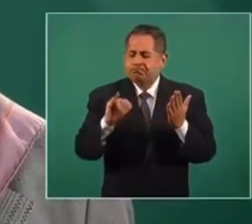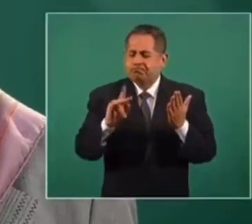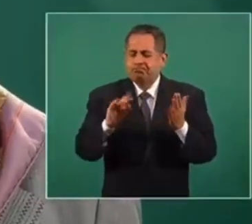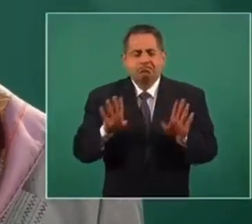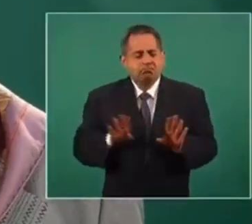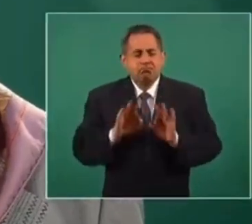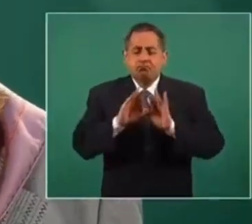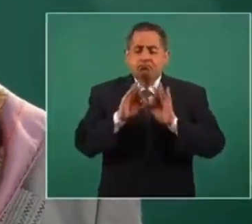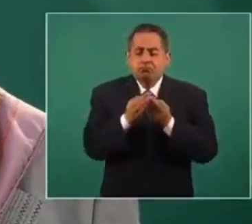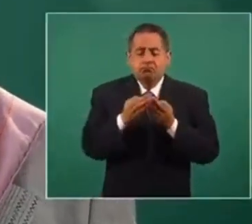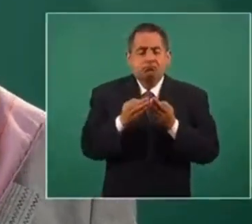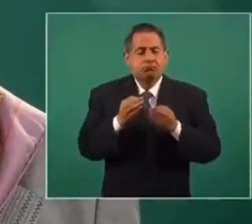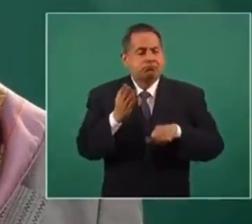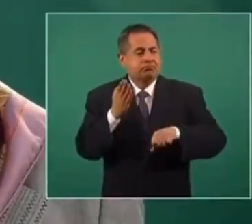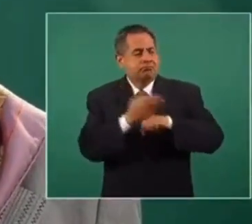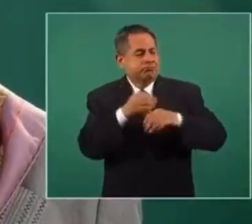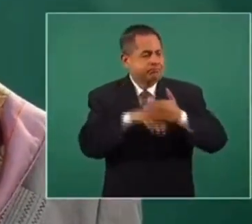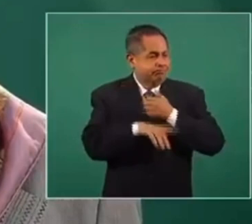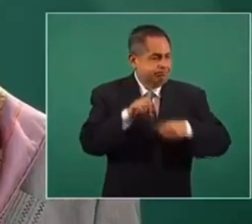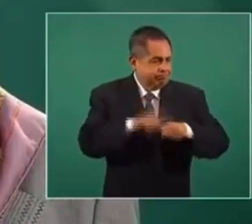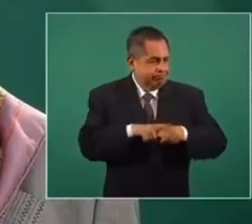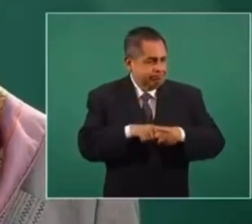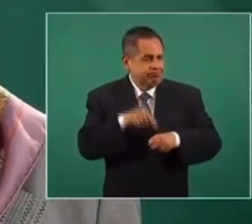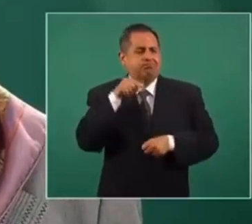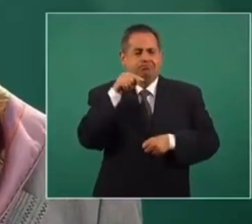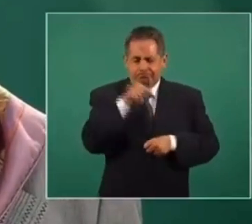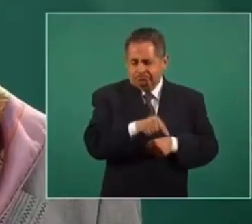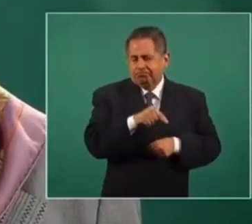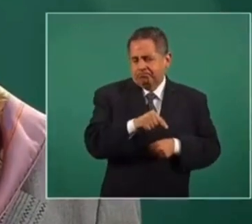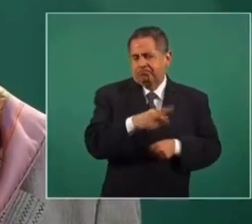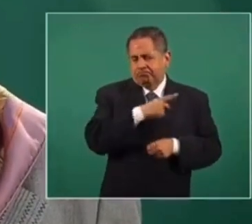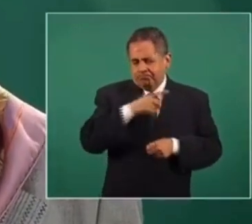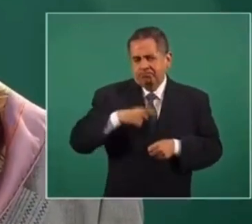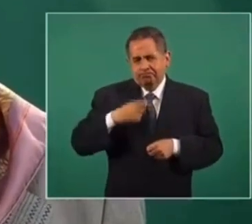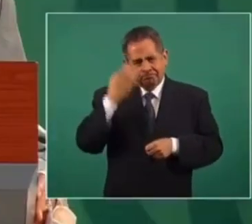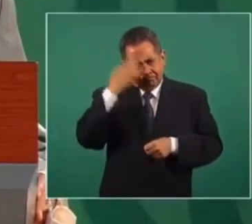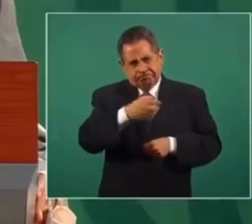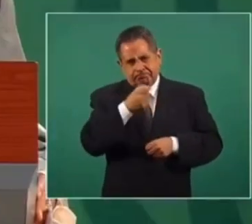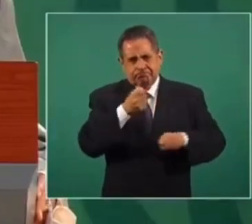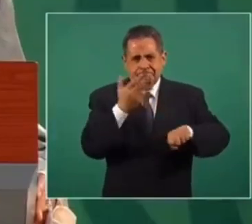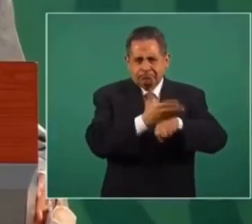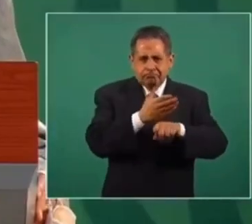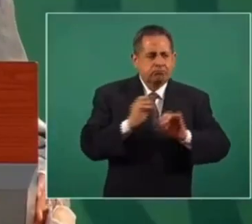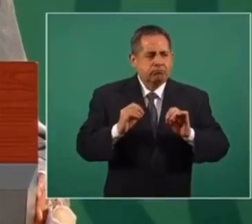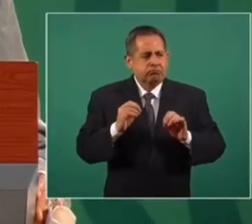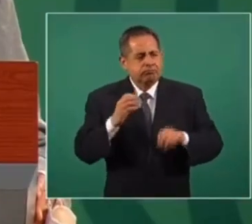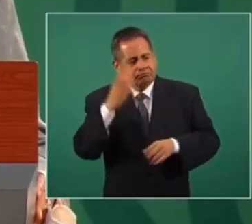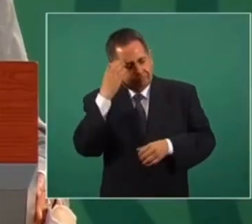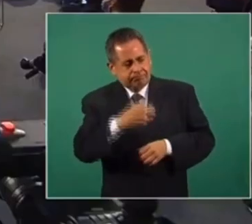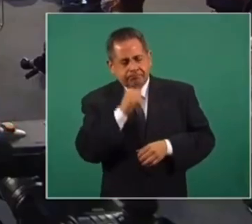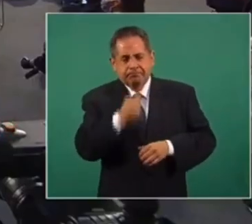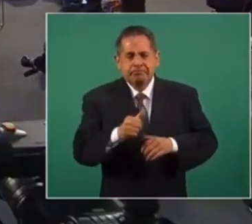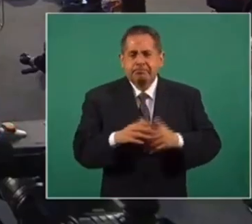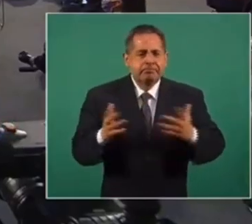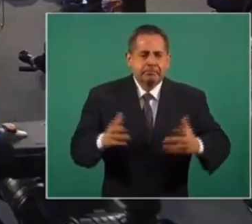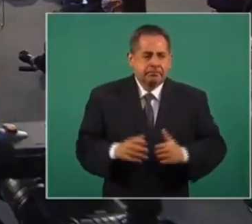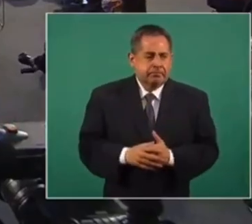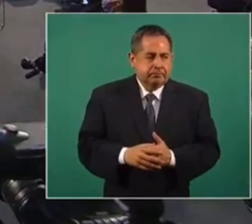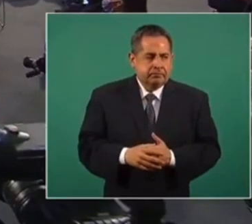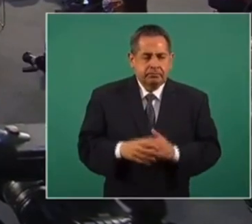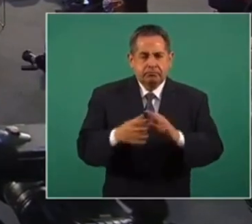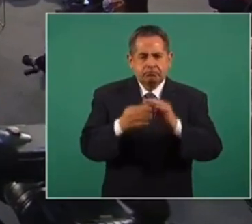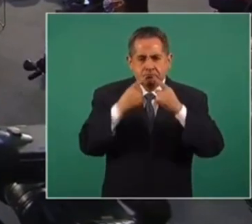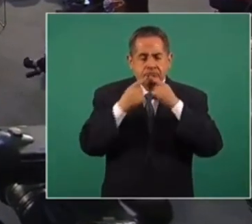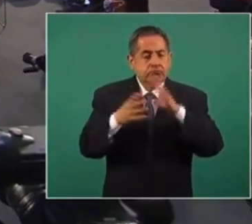criminalización o no de una conducta, eso es lo que se está discutiendo. sobre todo se lo preguntaba porque el presidente